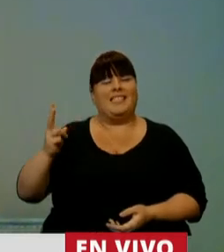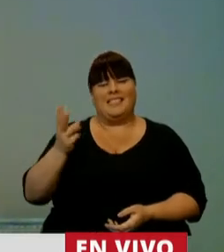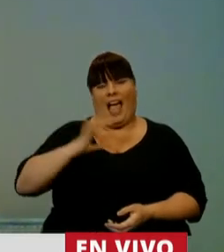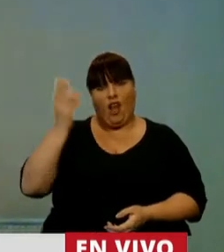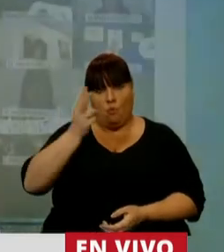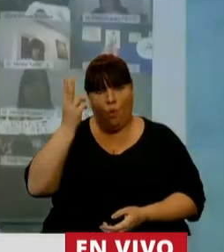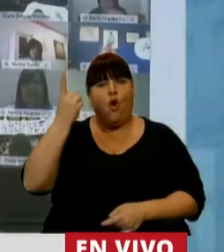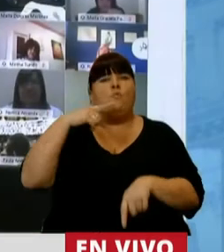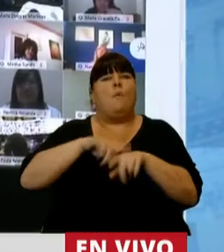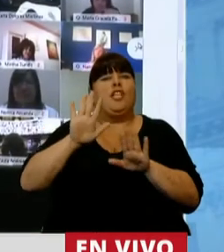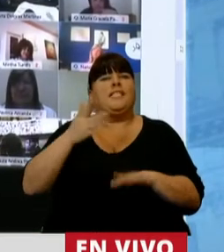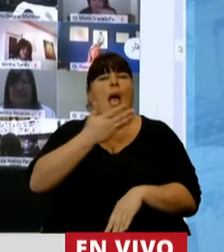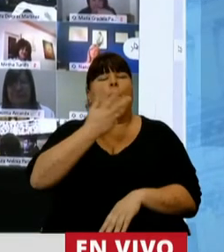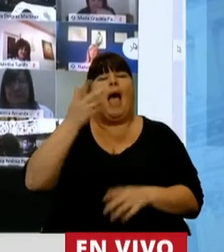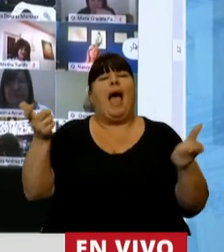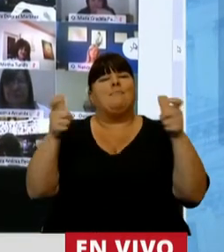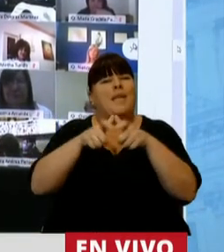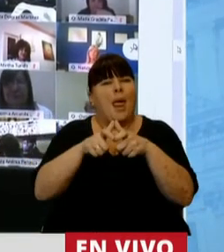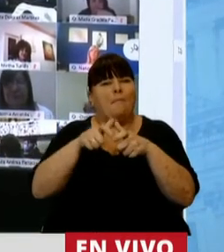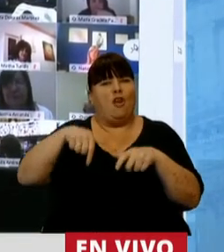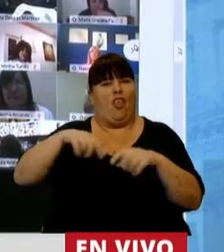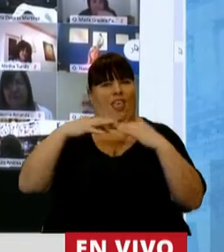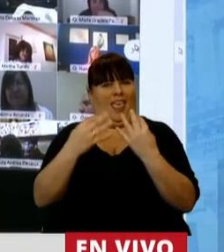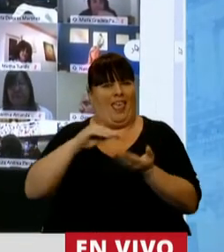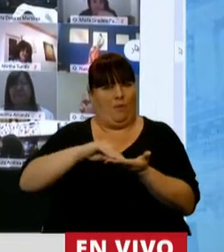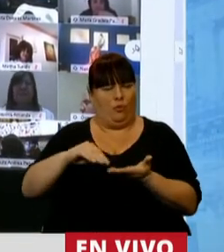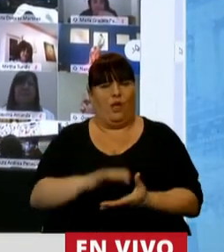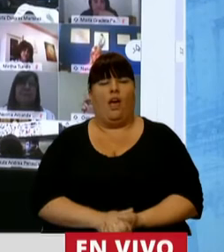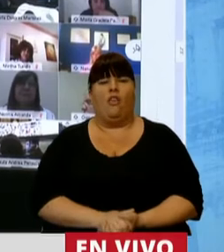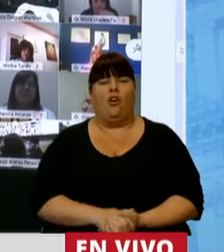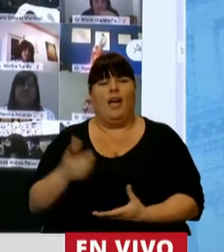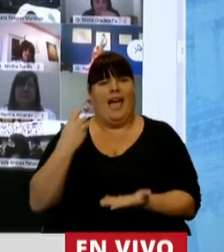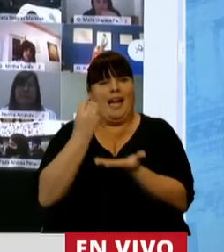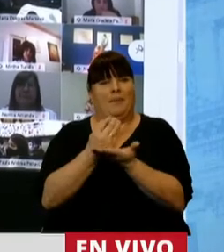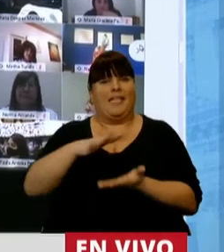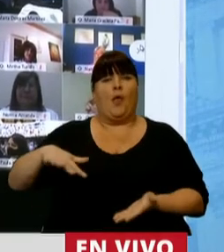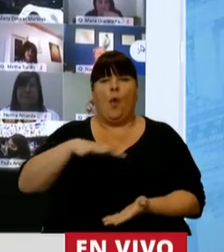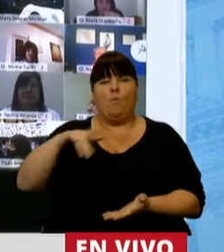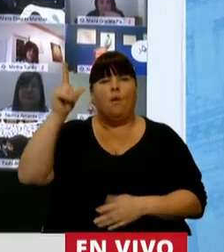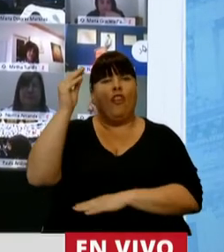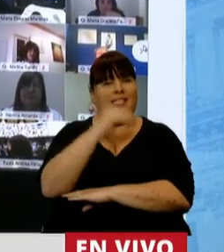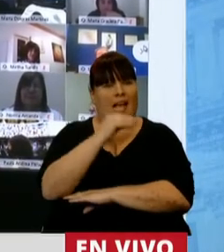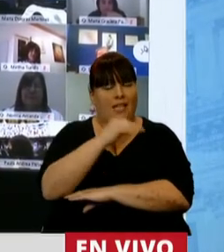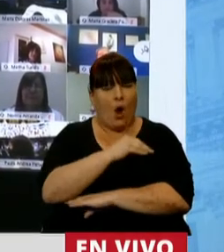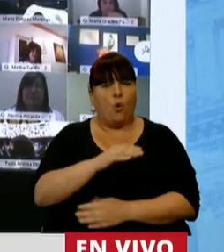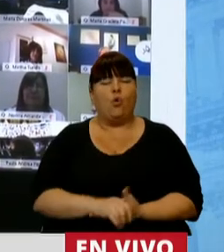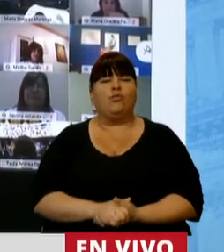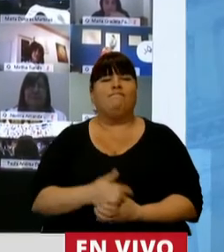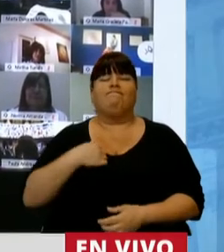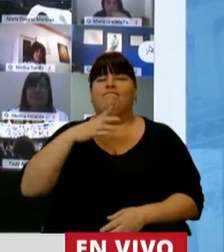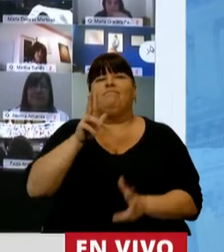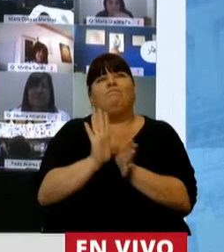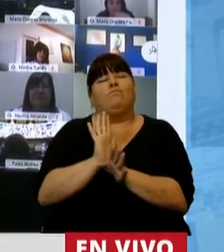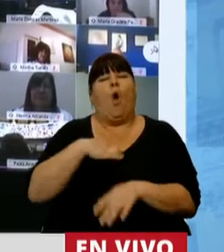sucedida mientras cumplía su mandato como miembro de esta casa. Como representante del pueblo santacruceño, siento el